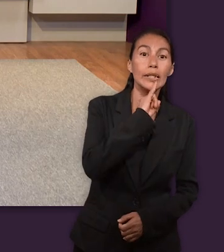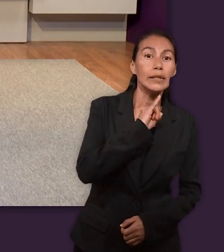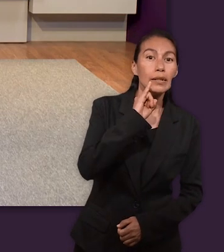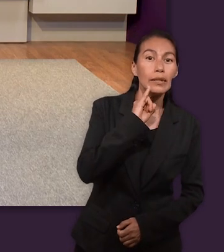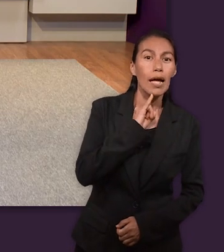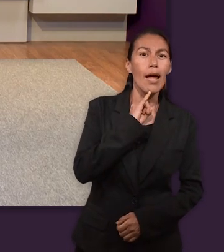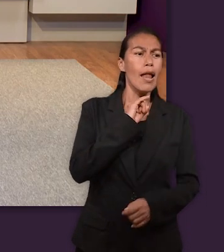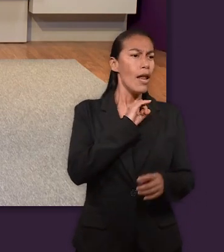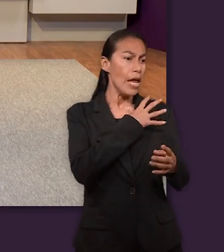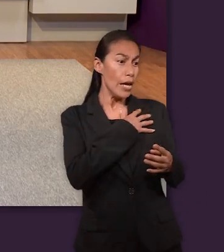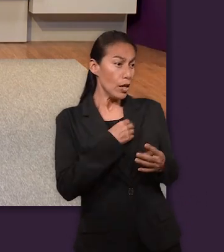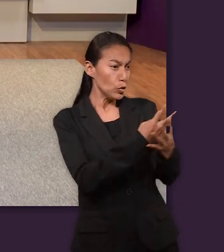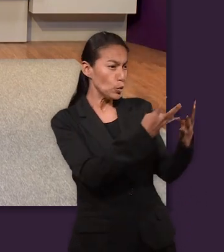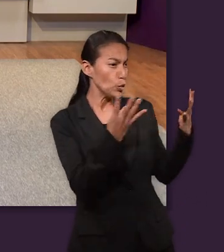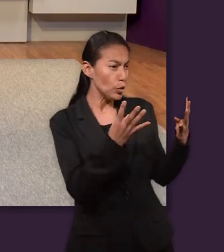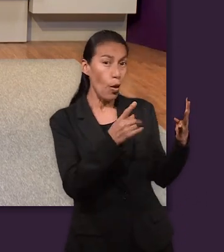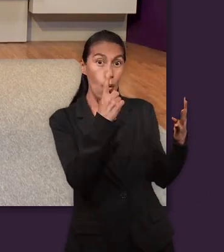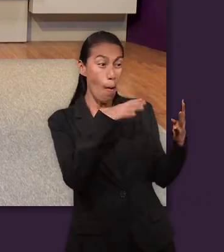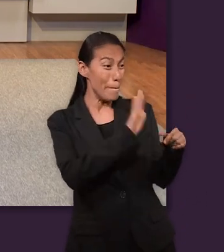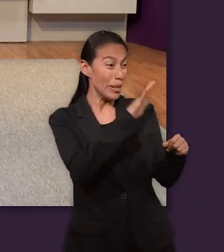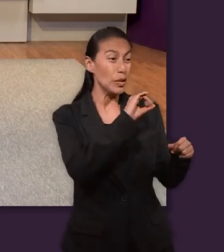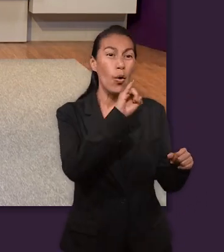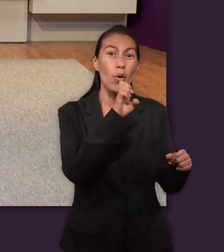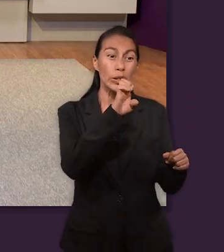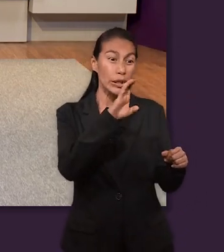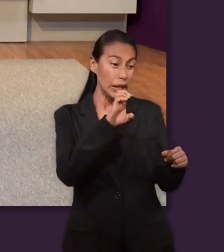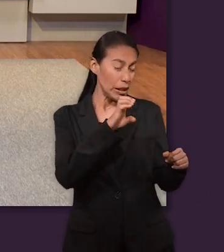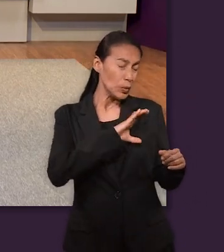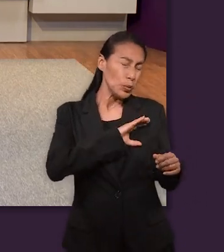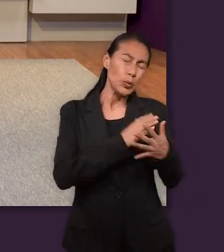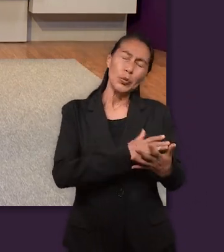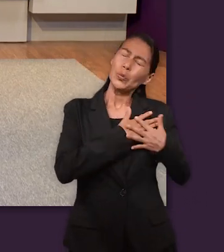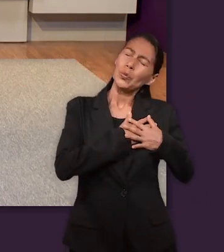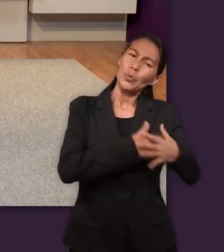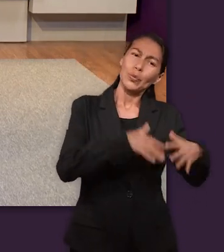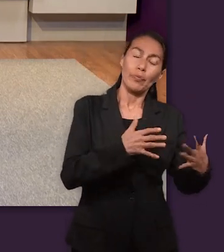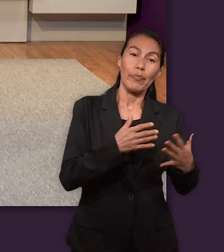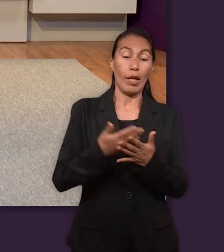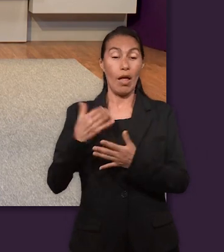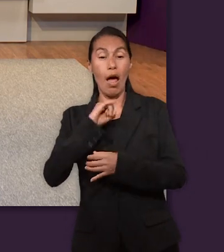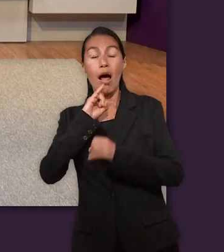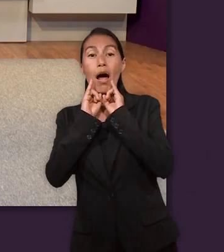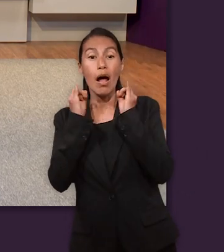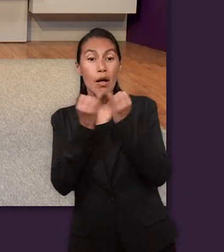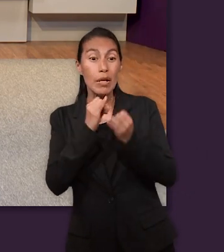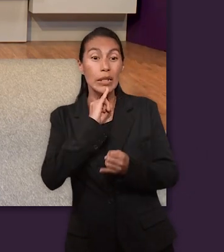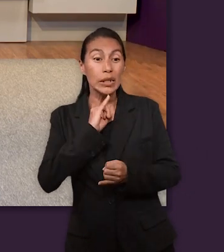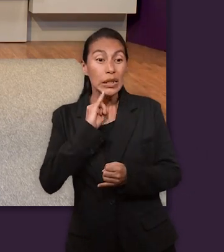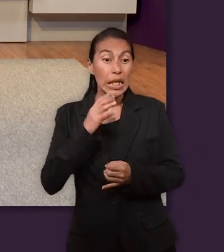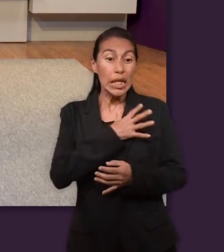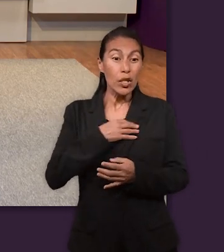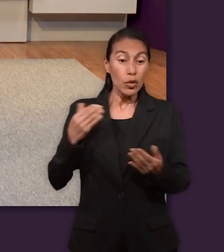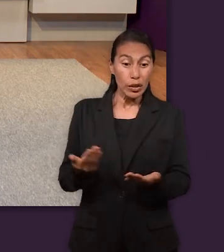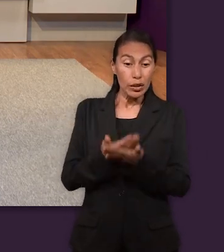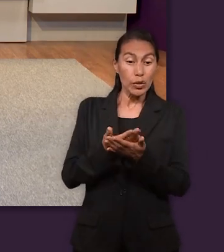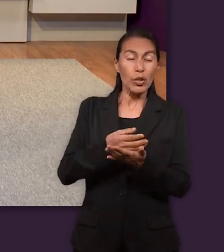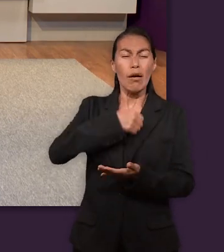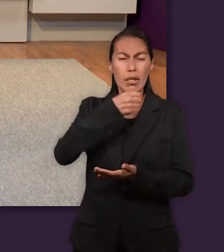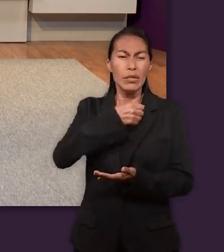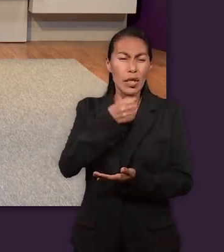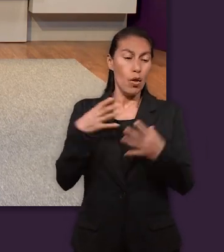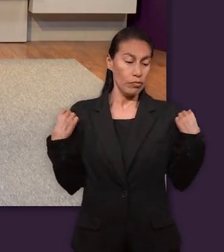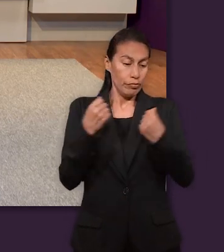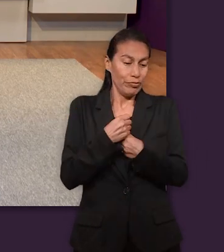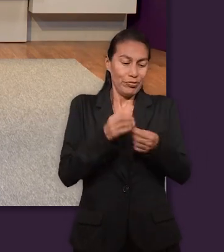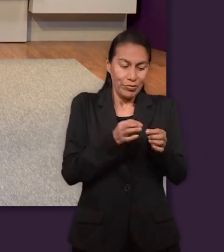Israel amaba a José más que a todos sus otros hijos, porque le había nacido en la vejez y le